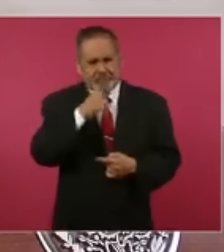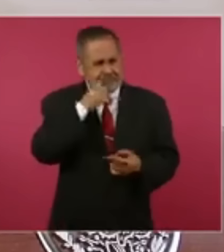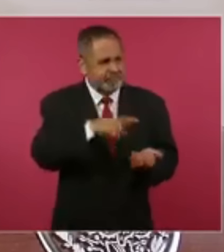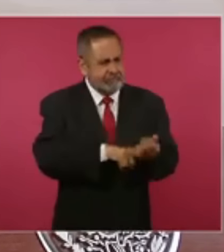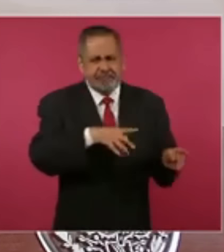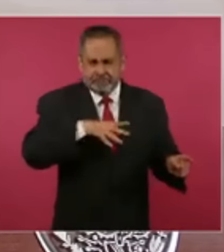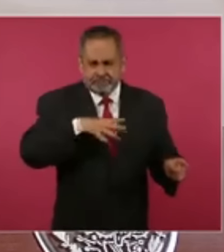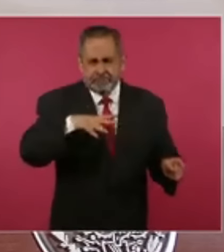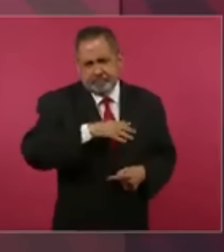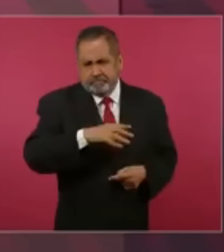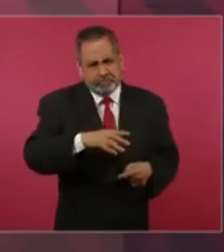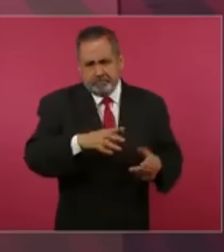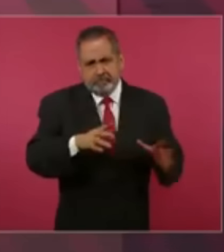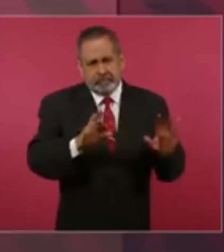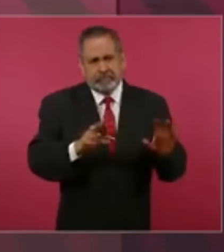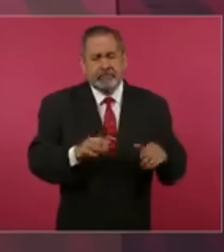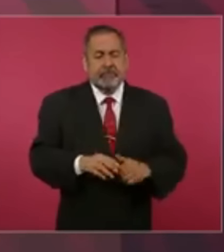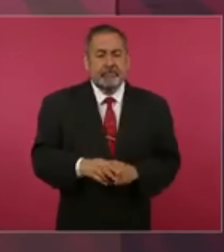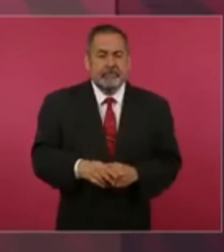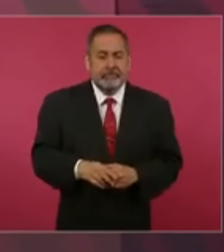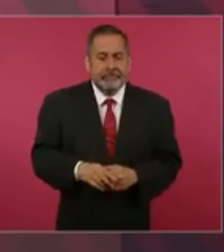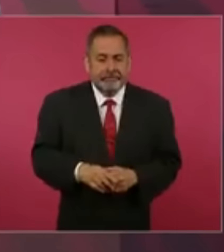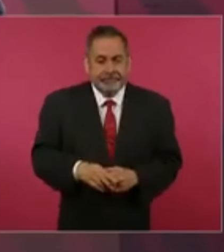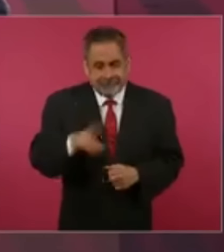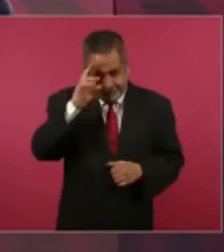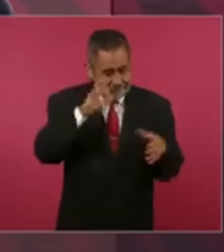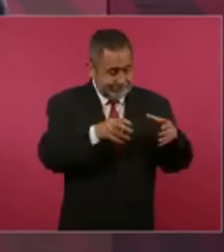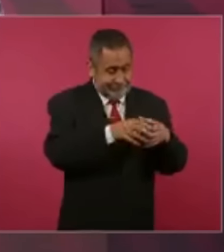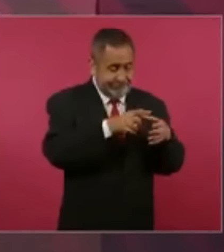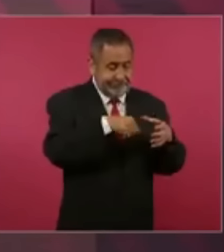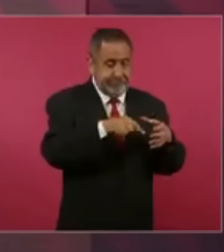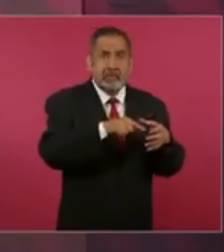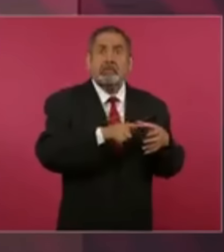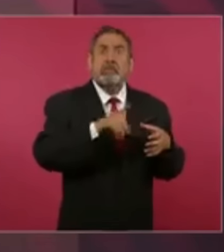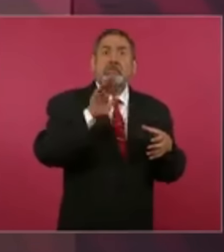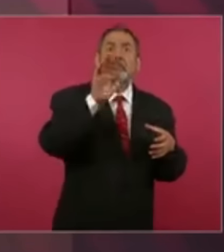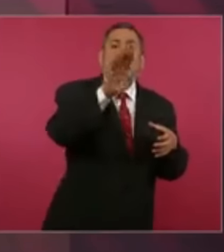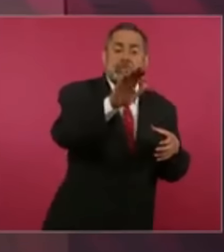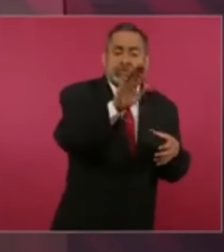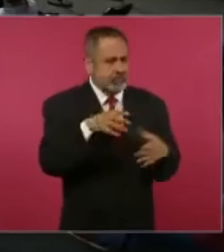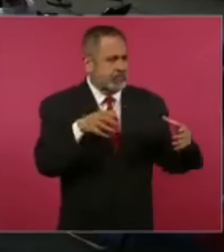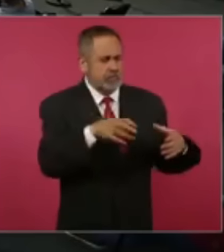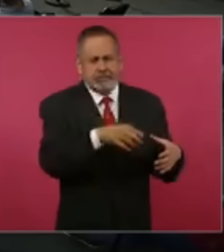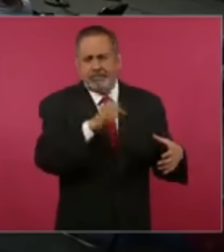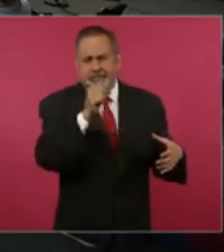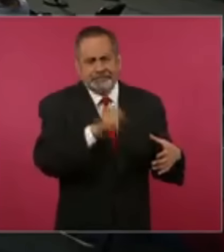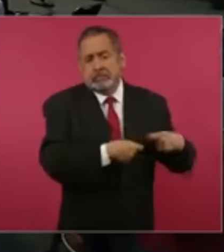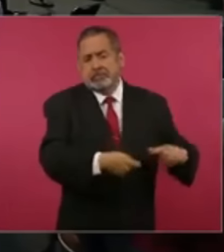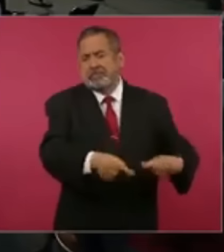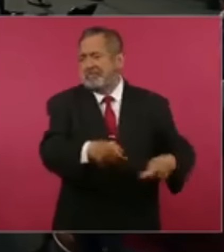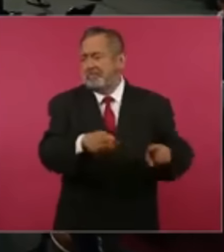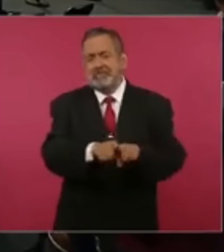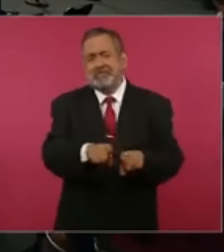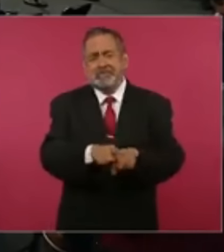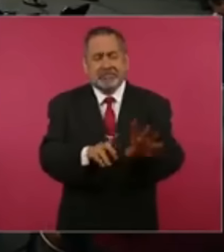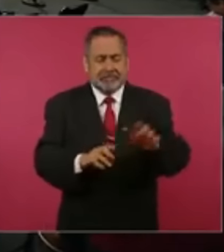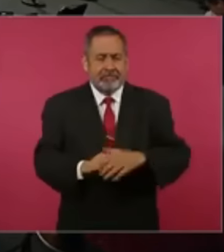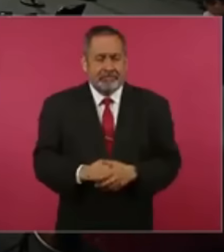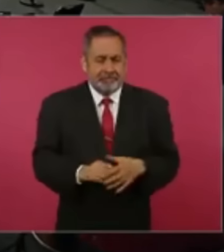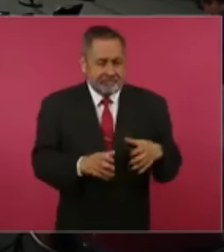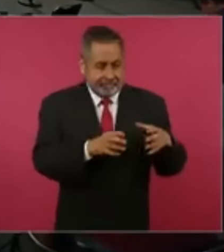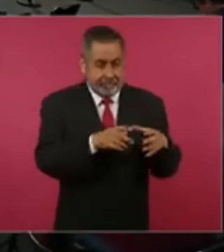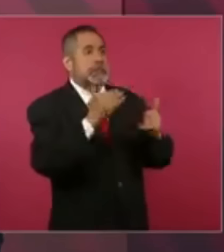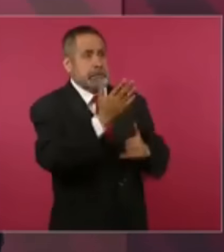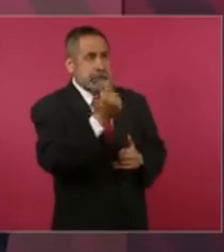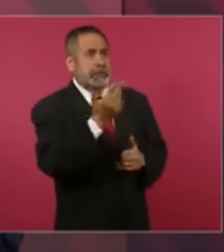México. Ni cuando fueron los conservadores a buscar a Maximiliano a Francia, después de ese acto de traición